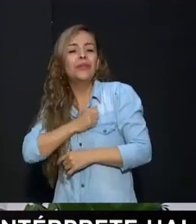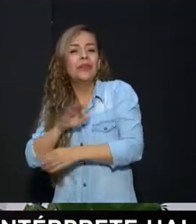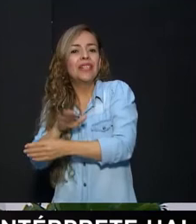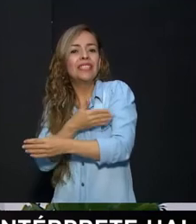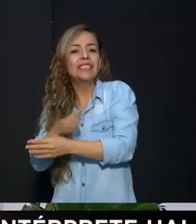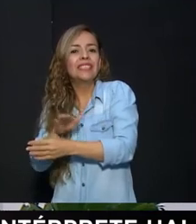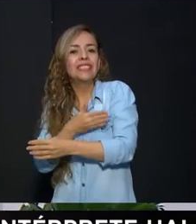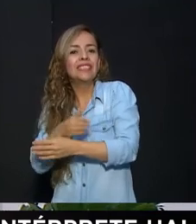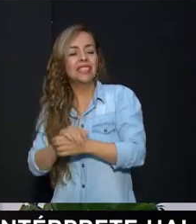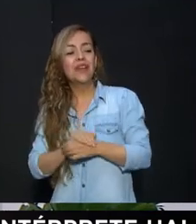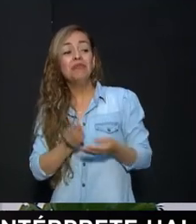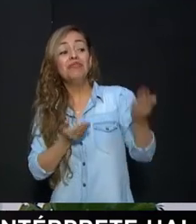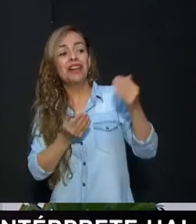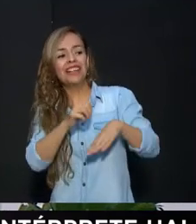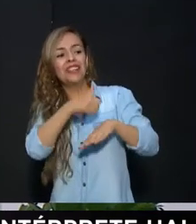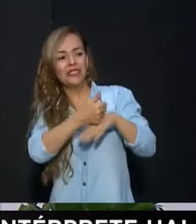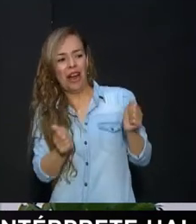A ver si don Antonio se le mide también.